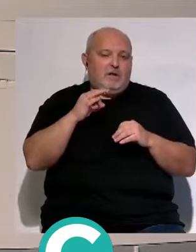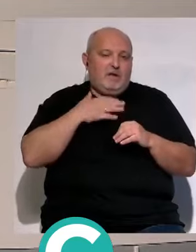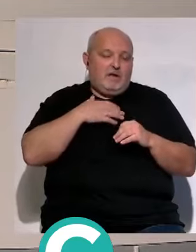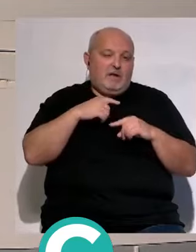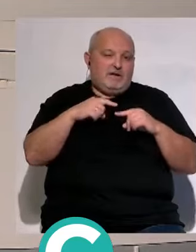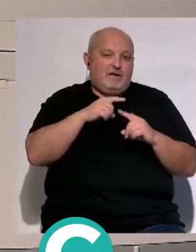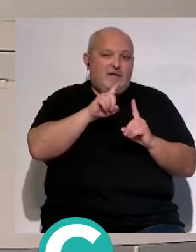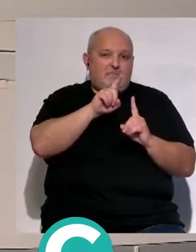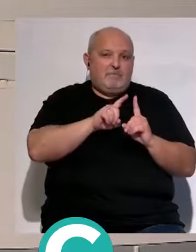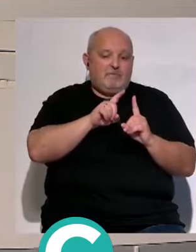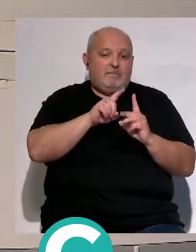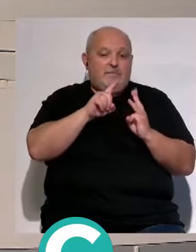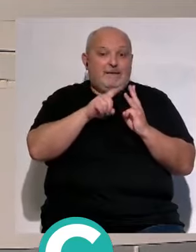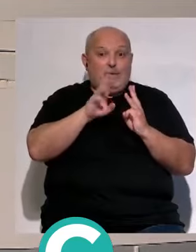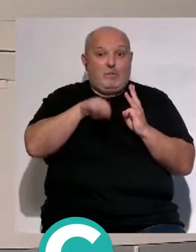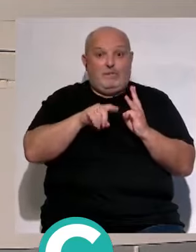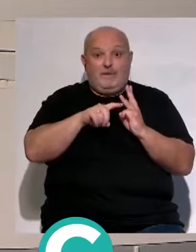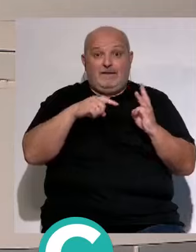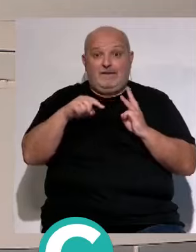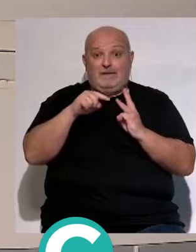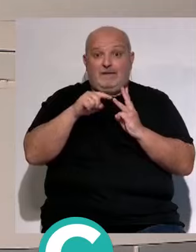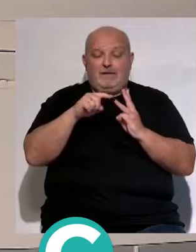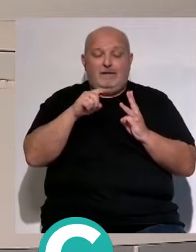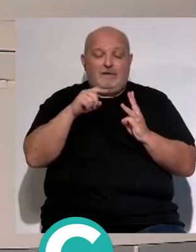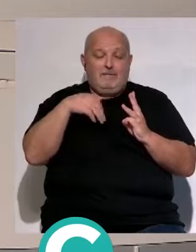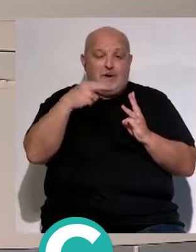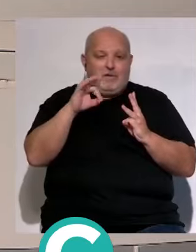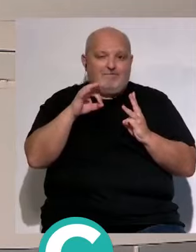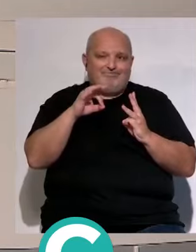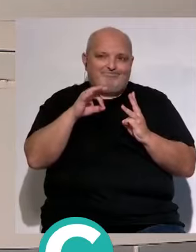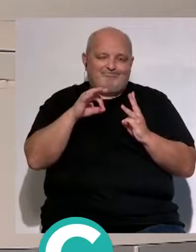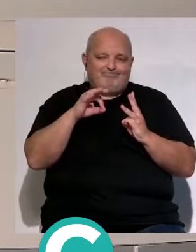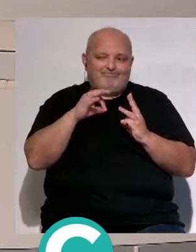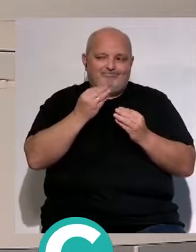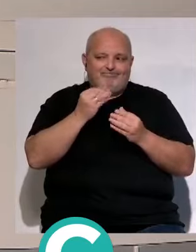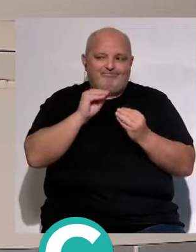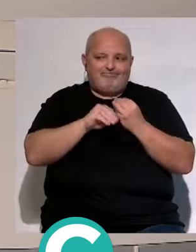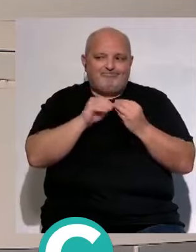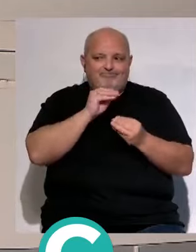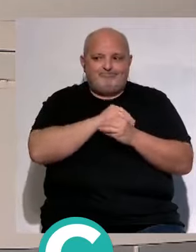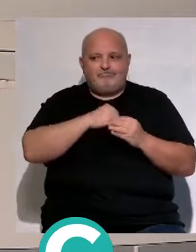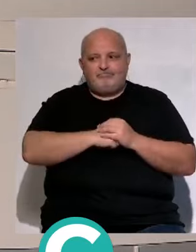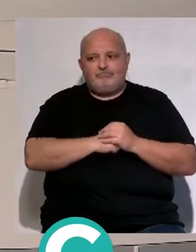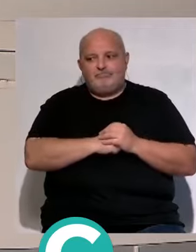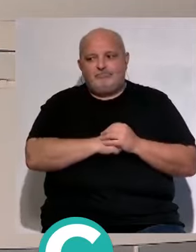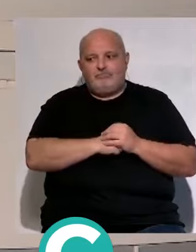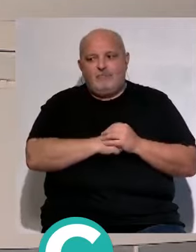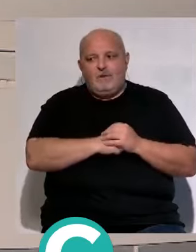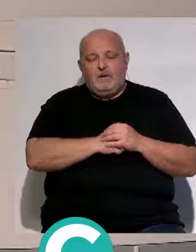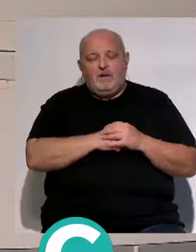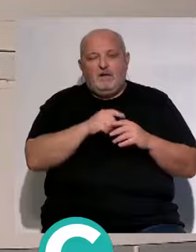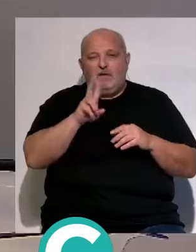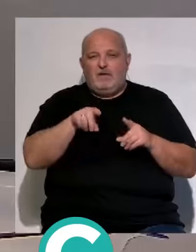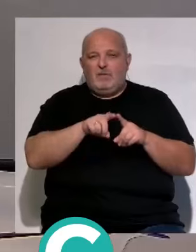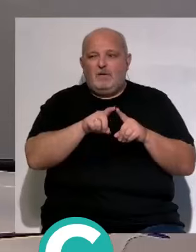también con Sergio con Mauricio entiendo que no ha acertado tanto en el momento en el que llega. La verdad es que no ha